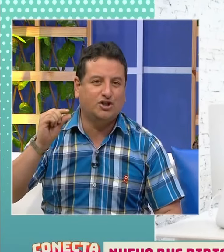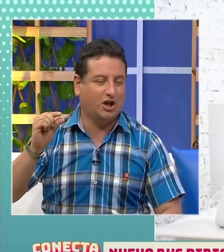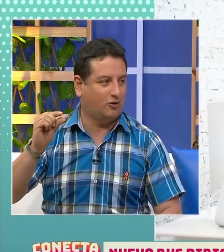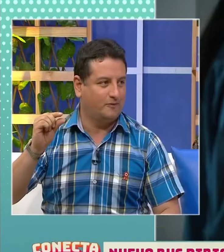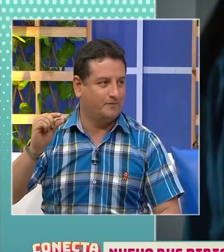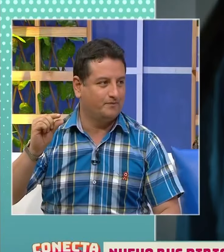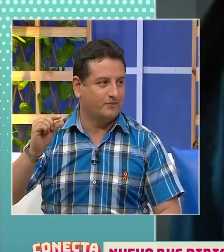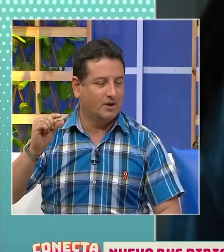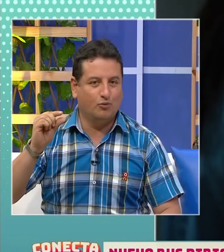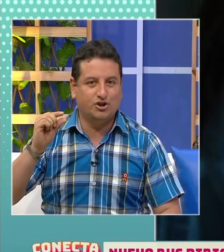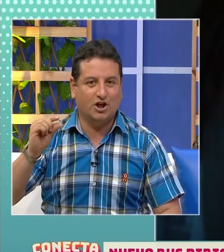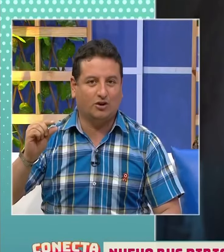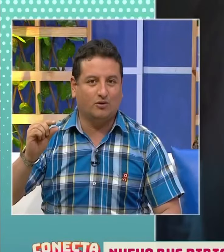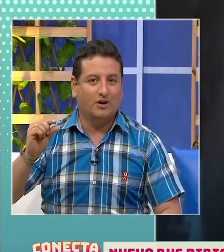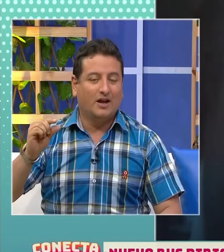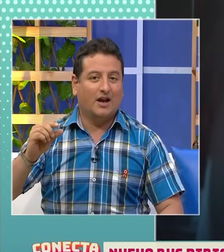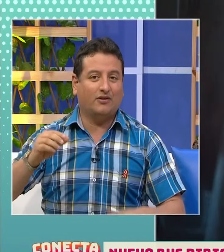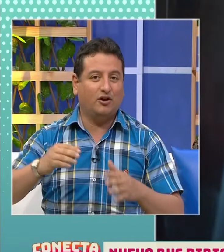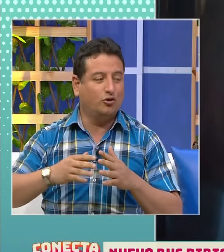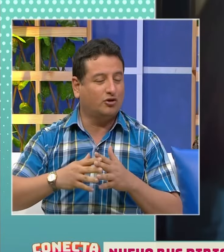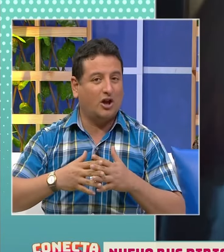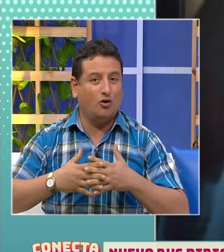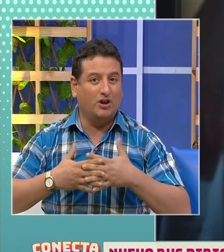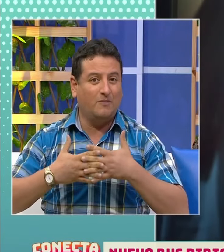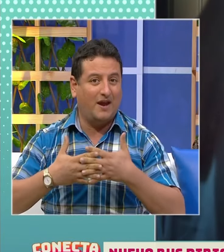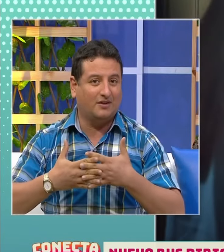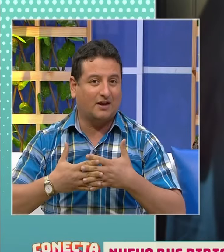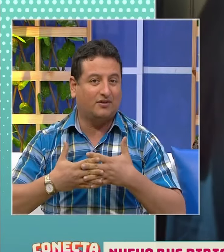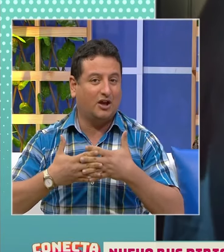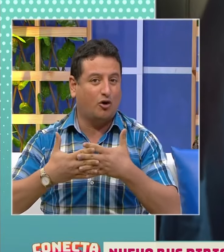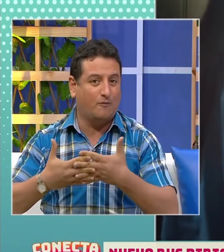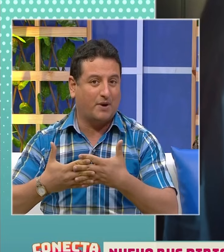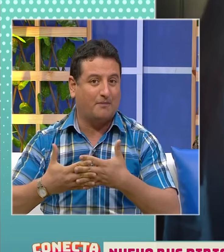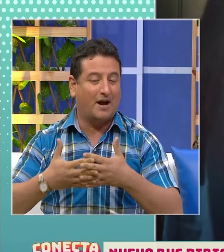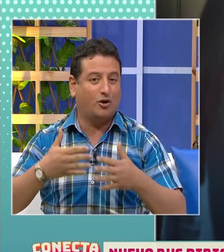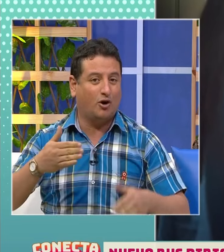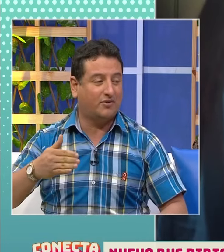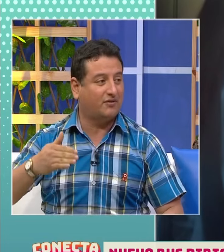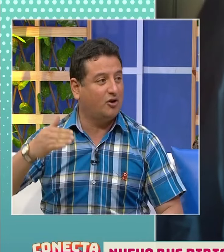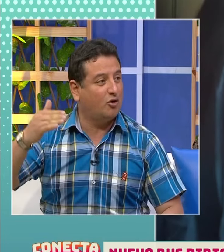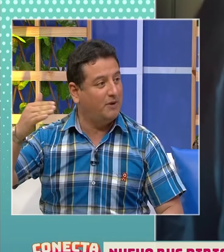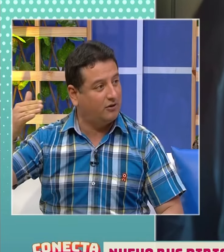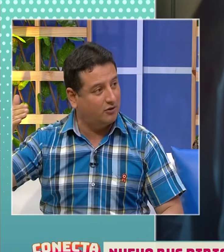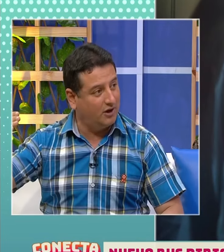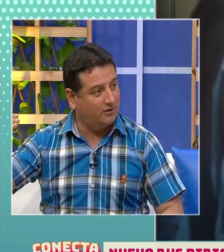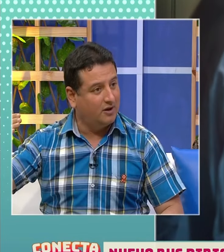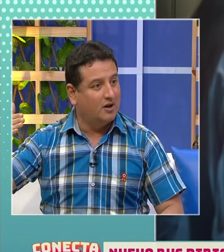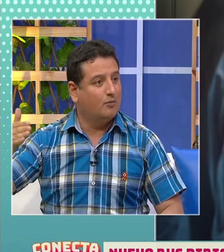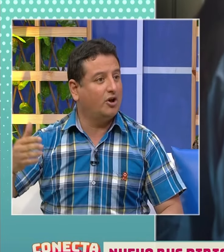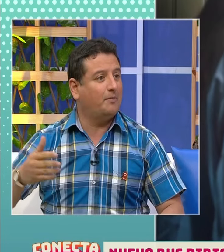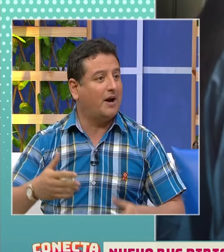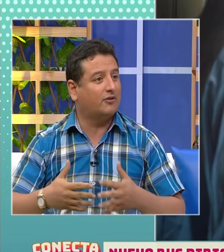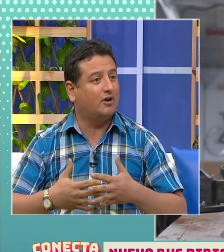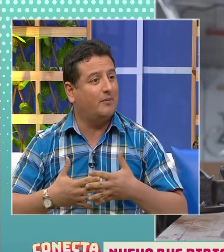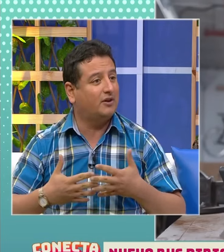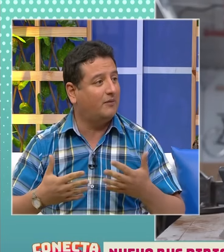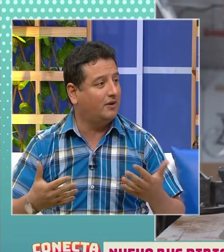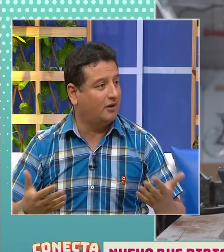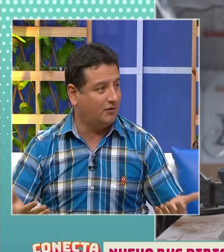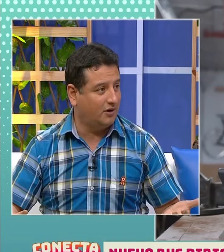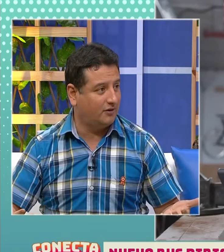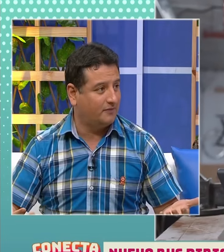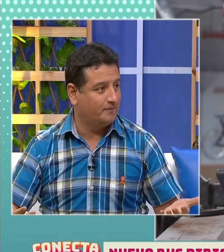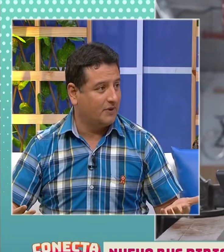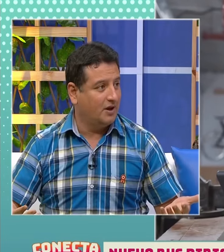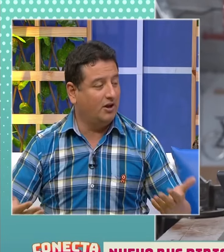régimen muy chiquito, muy chiquito, que si yo no tengo ni ventas, ni compras mayores a 5 mil soles, voy a pagar solamente